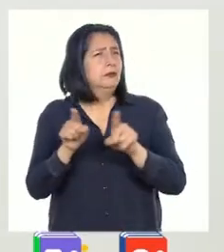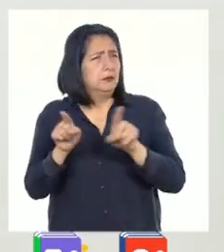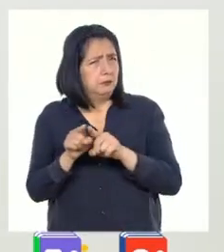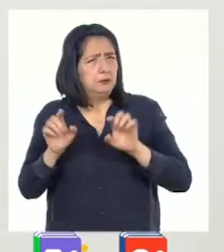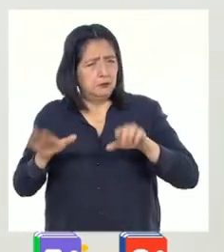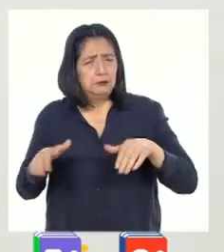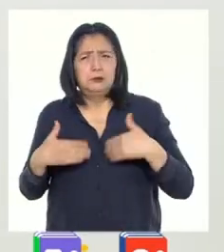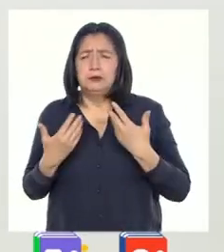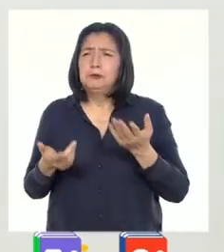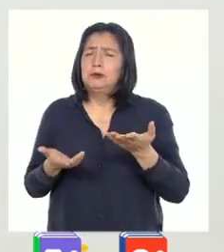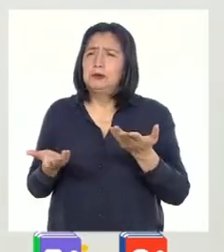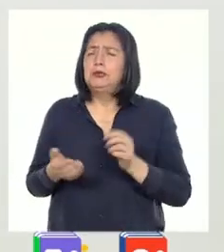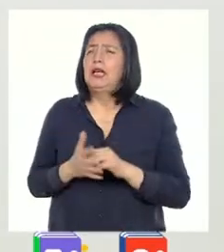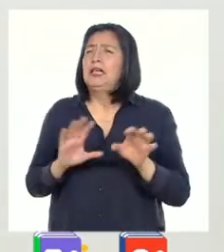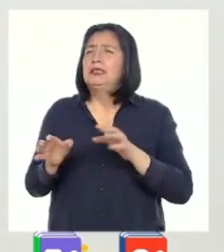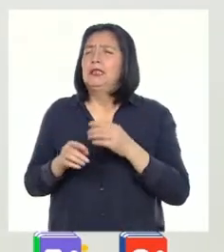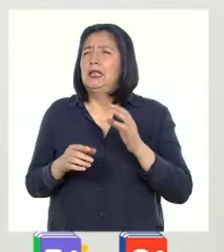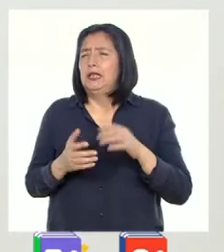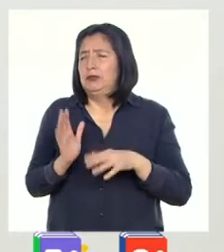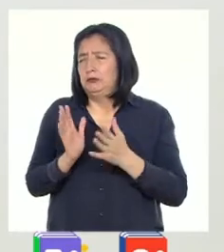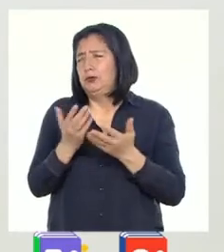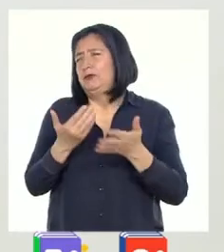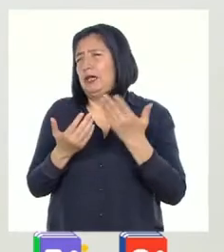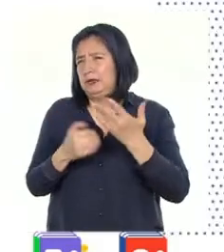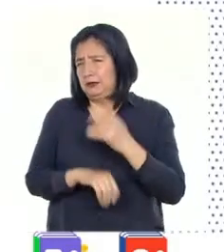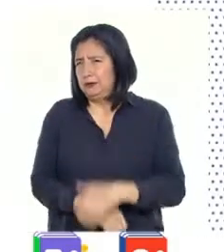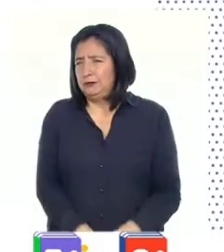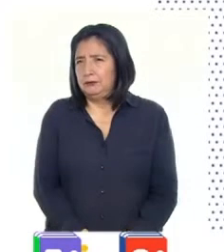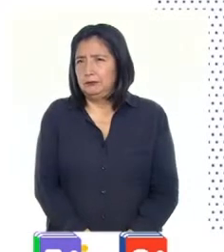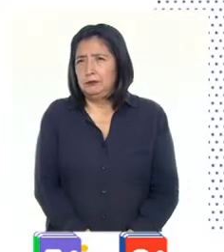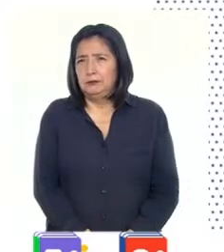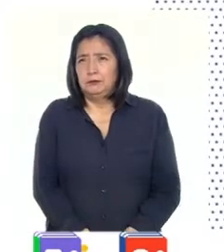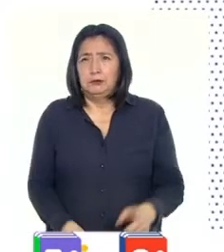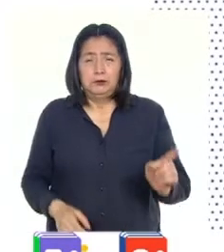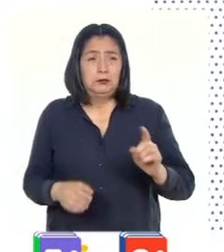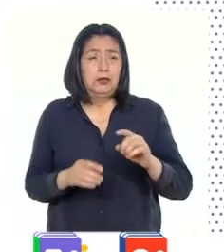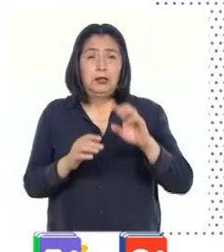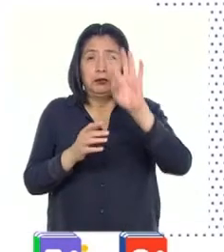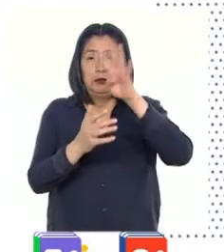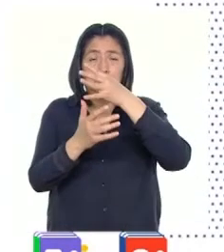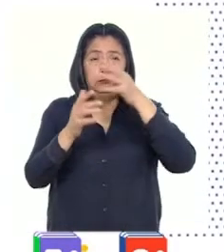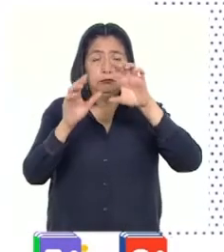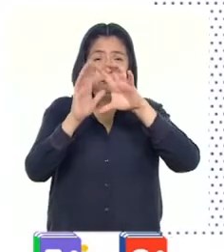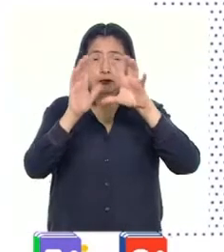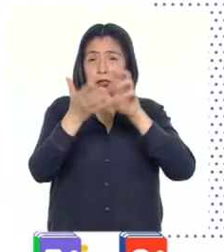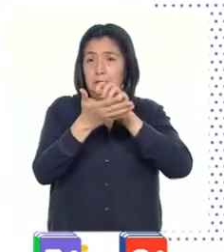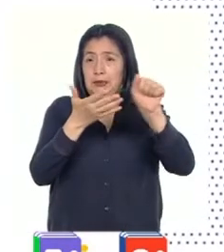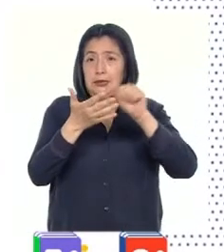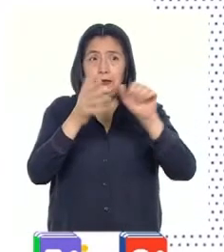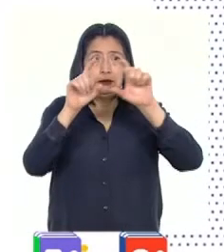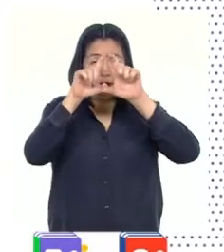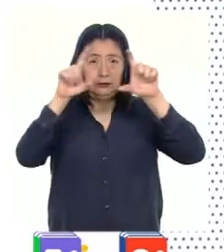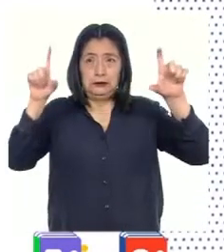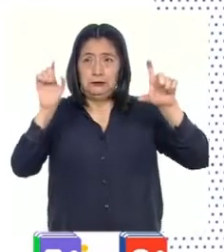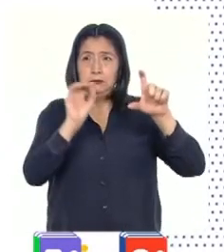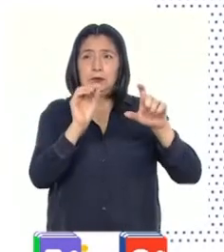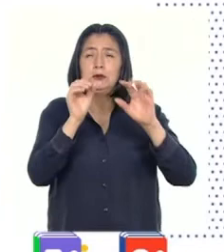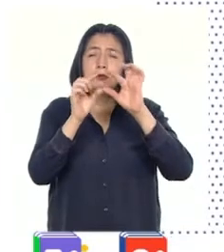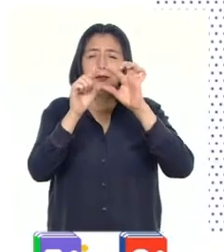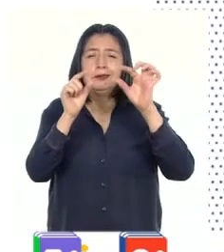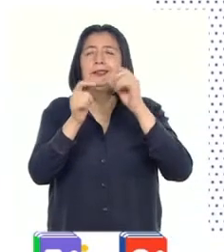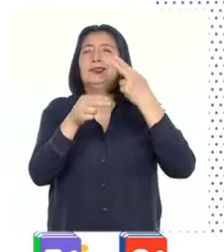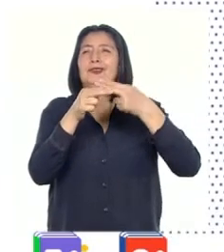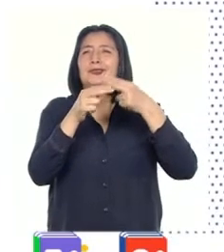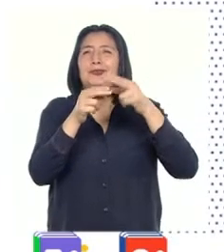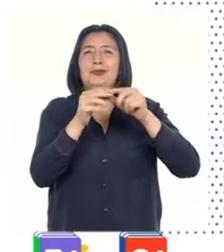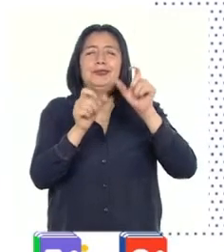también tenemos la opción de hacer algo muy sencillo. En un calendario del mes podemos poner etiquetas con los